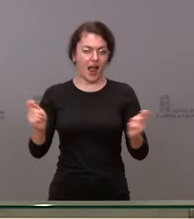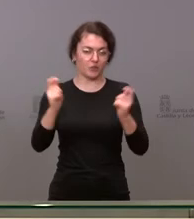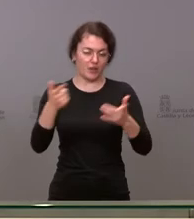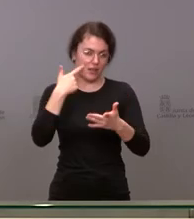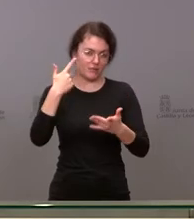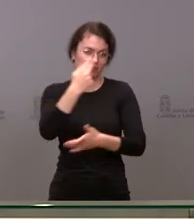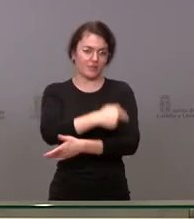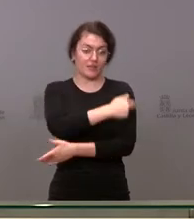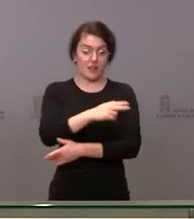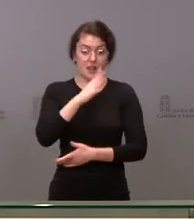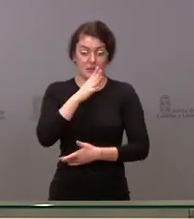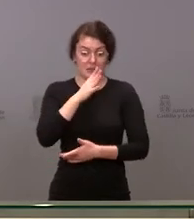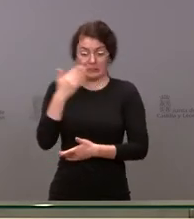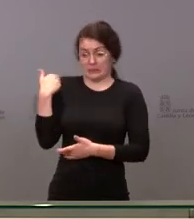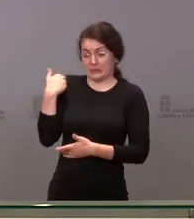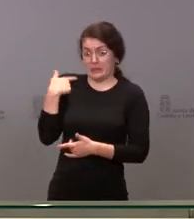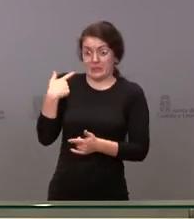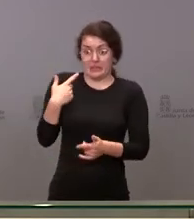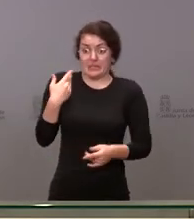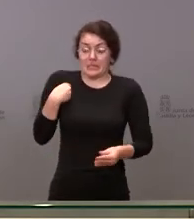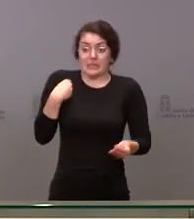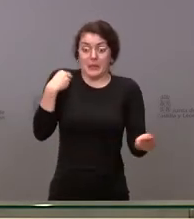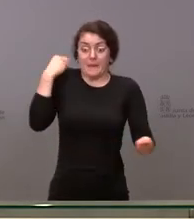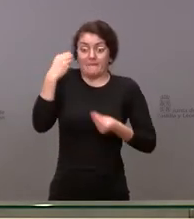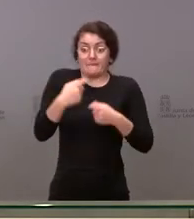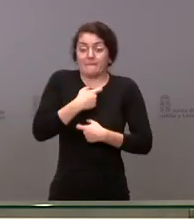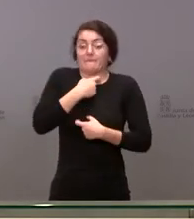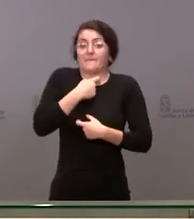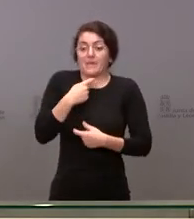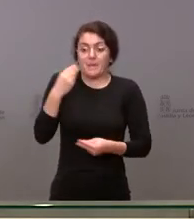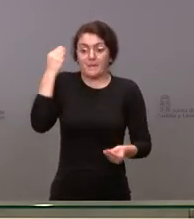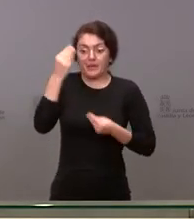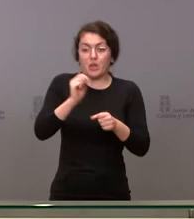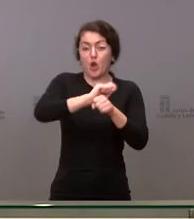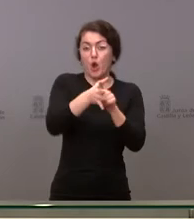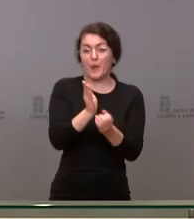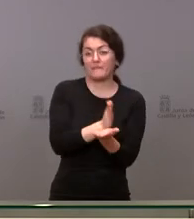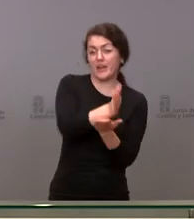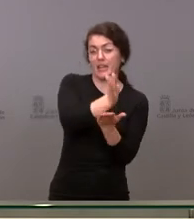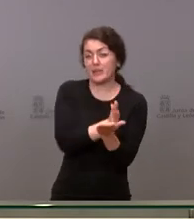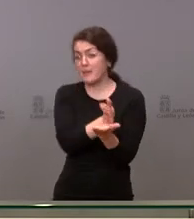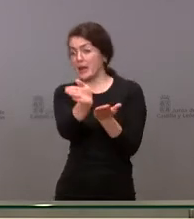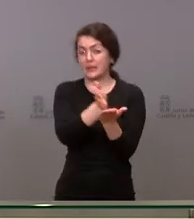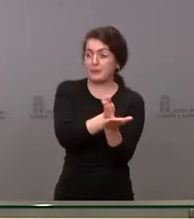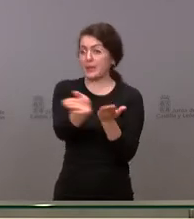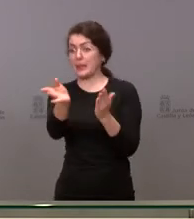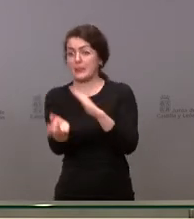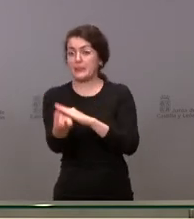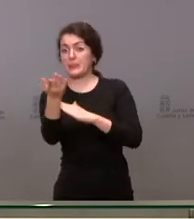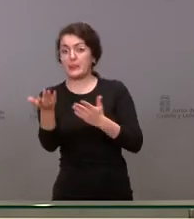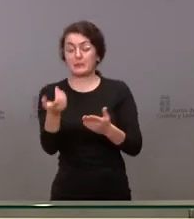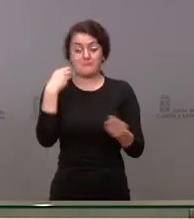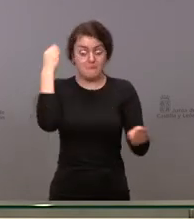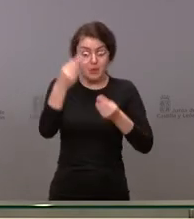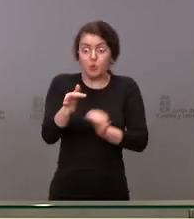que estábamos en Milo pensando en las variantes, variante tal, variante cual, que ha surgido una vez no sé dónde. Imagino que eso seguirá